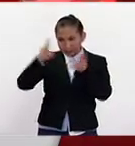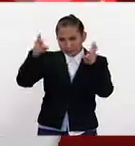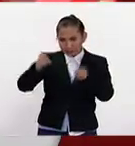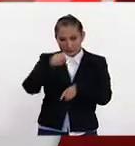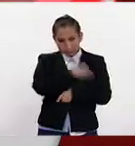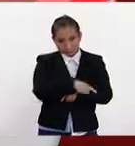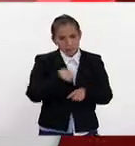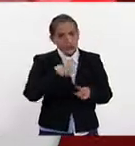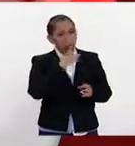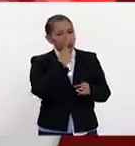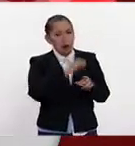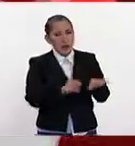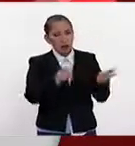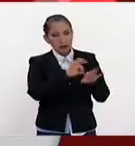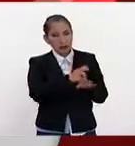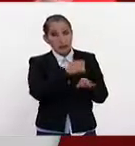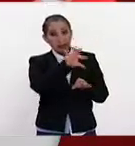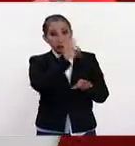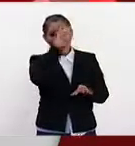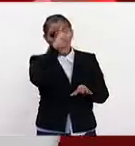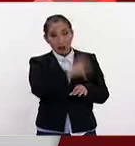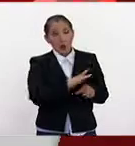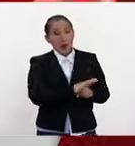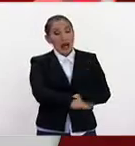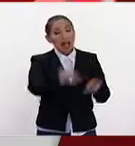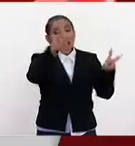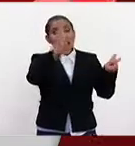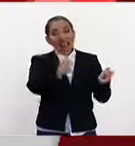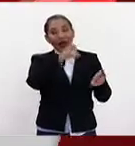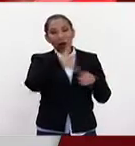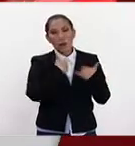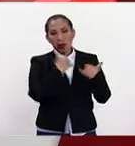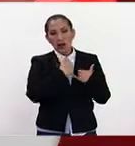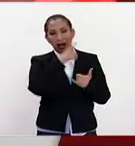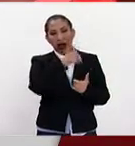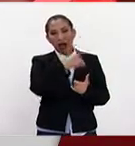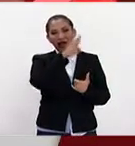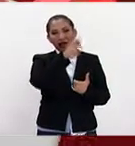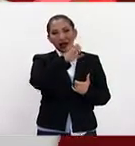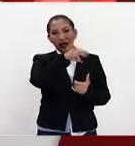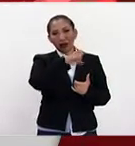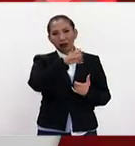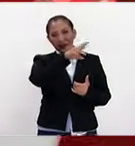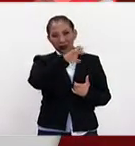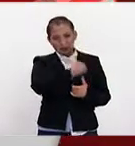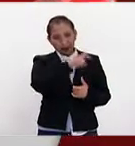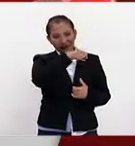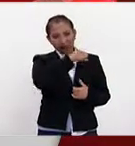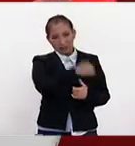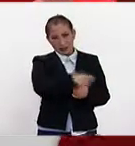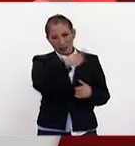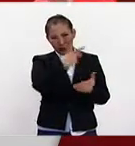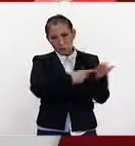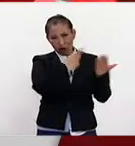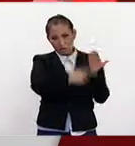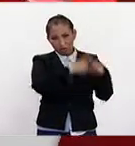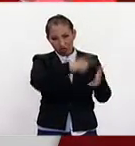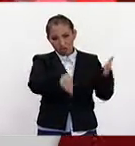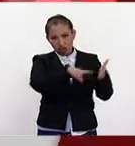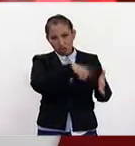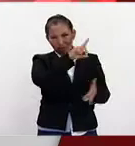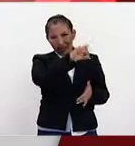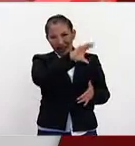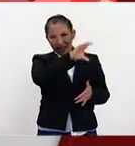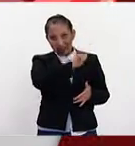La más importante para México creo que es el tema de los jóvenes Dreamers, de la eliminación del